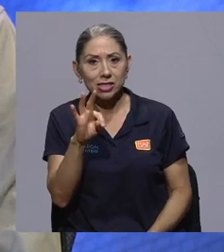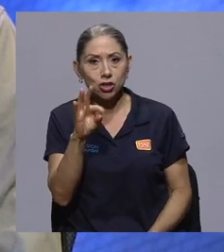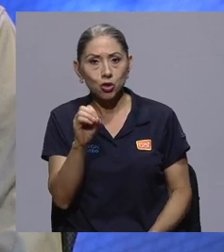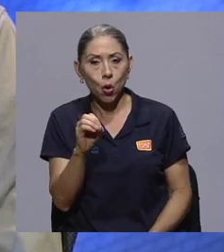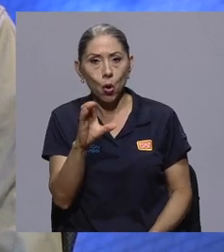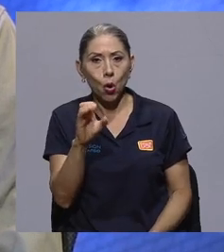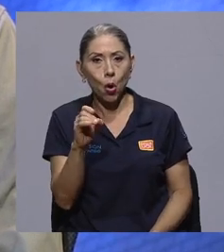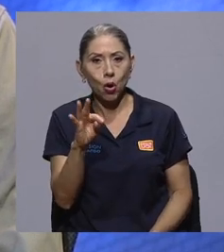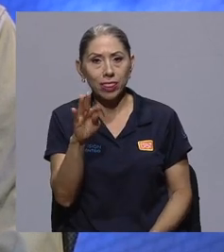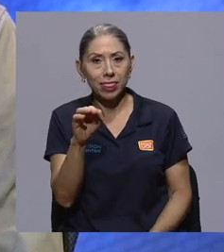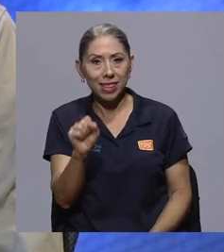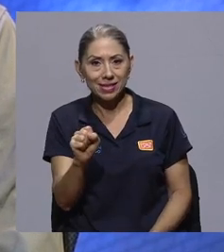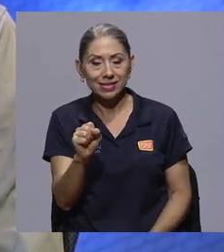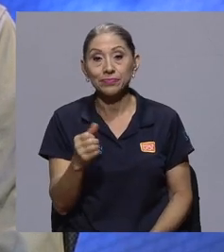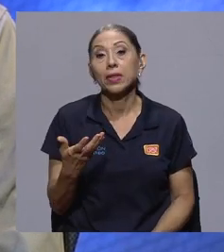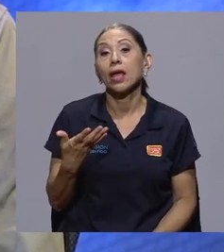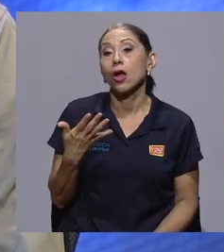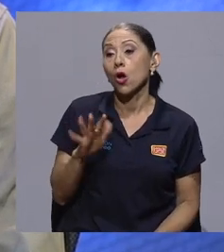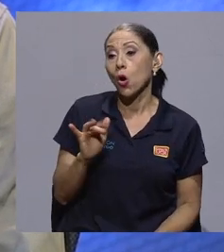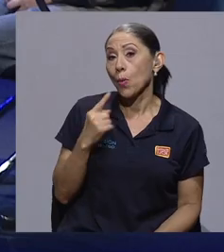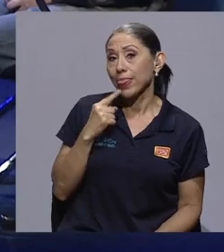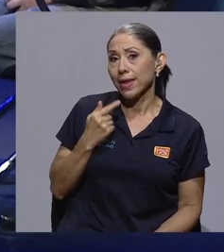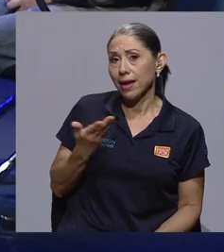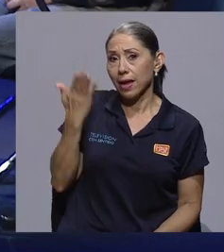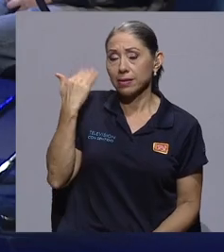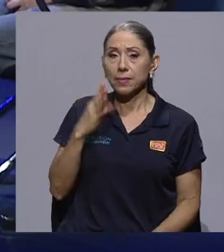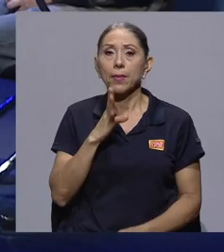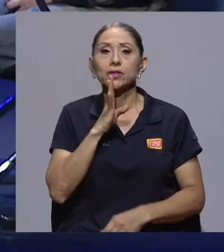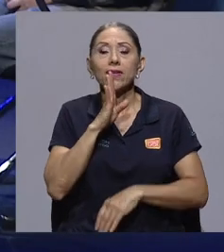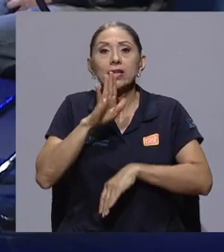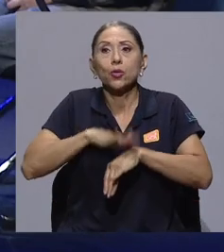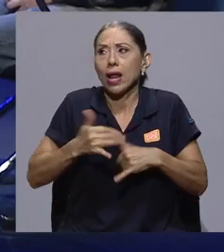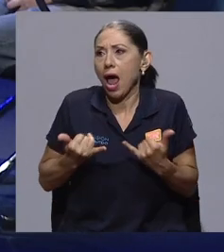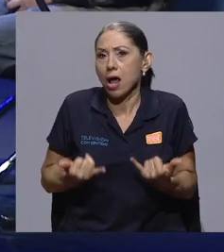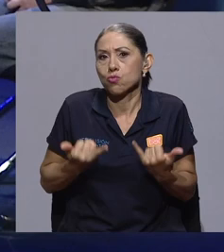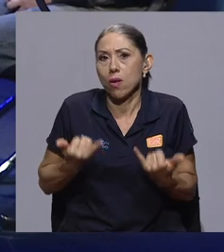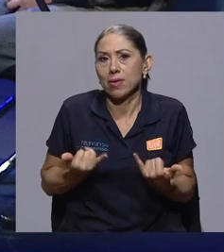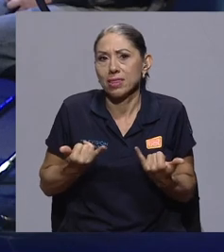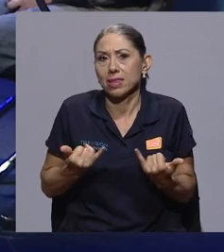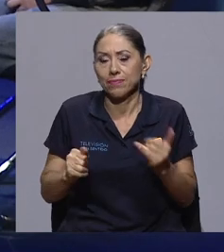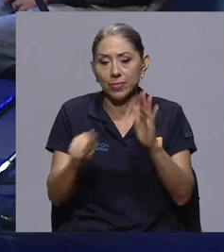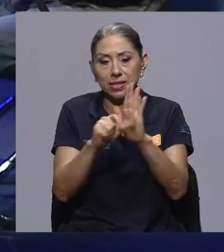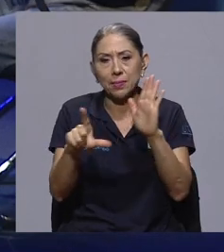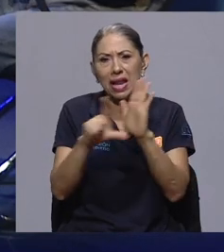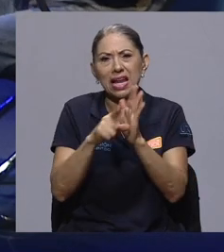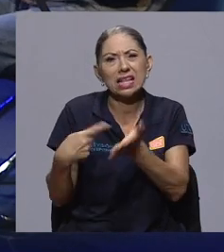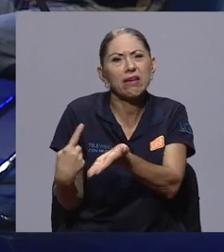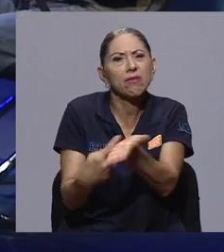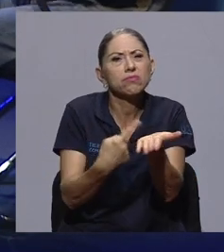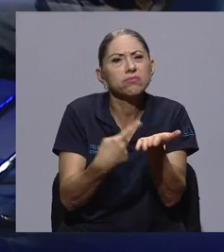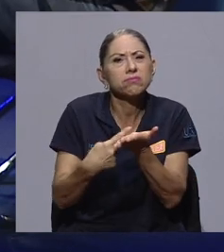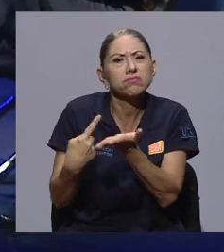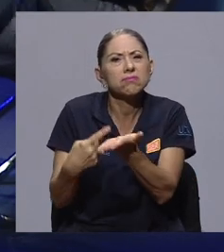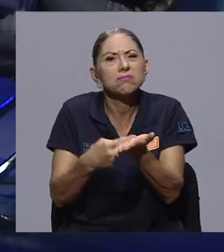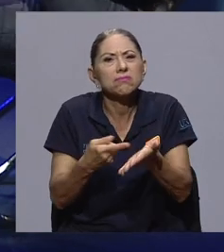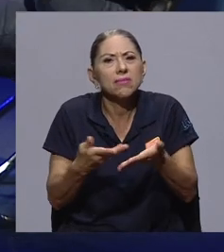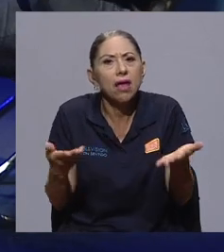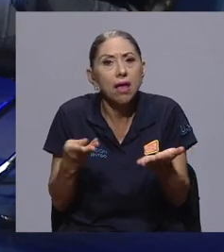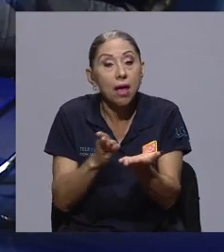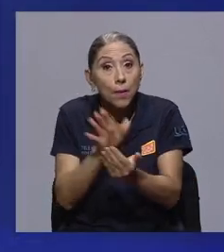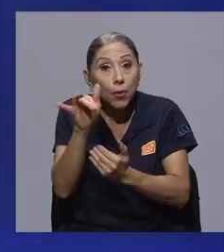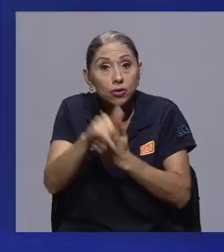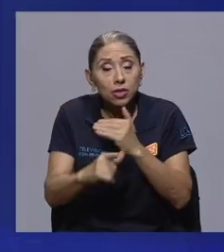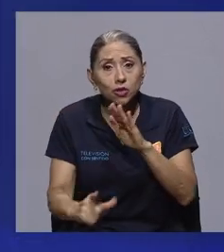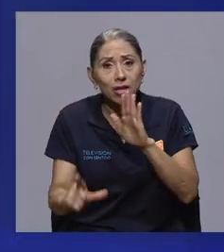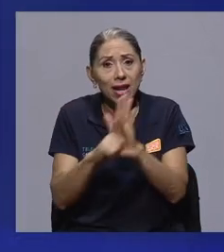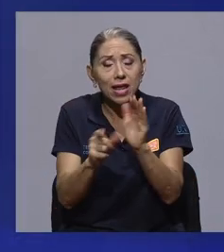Cortés. Vamos a hablar entonces, como lo mencioné antes de la pausa, sobre la discusión actual dentro de la corriente legislativa de los proyectos de ley